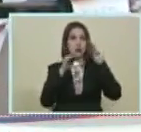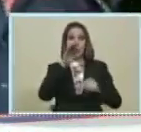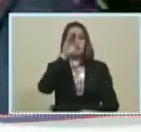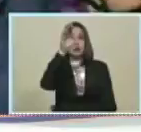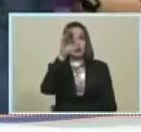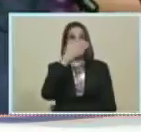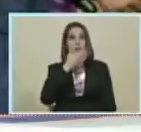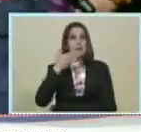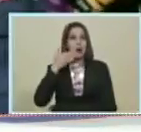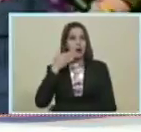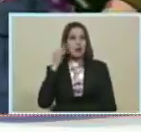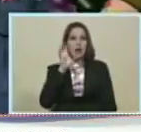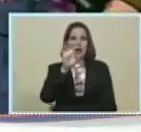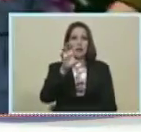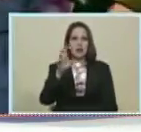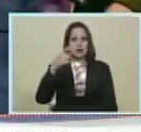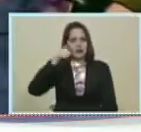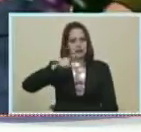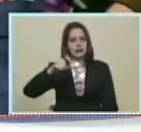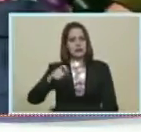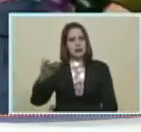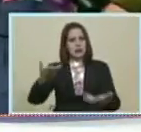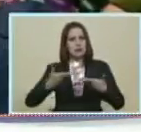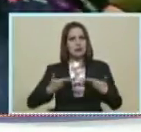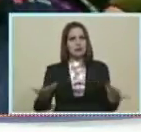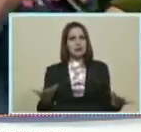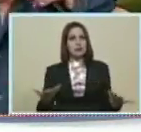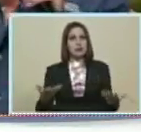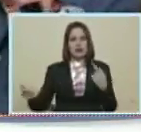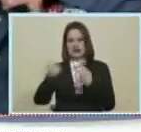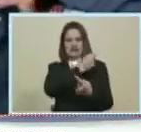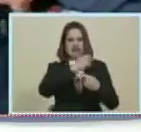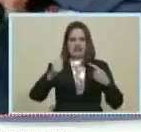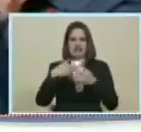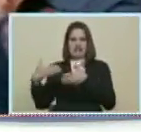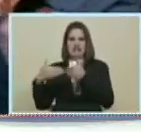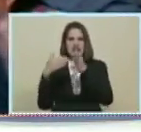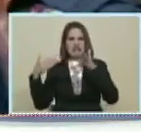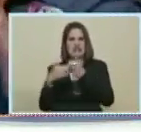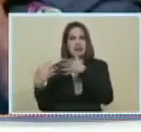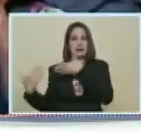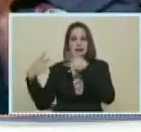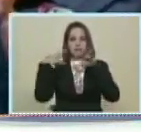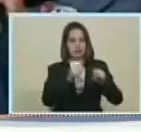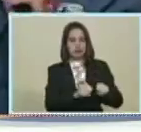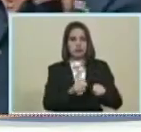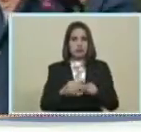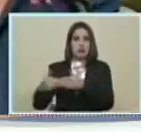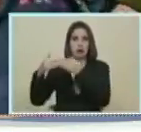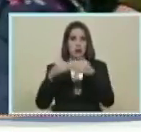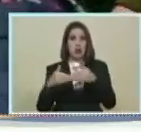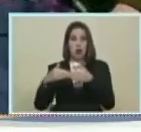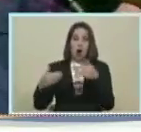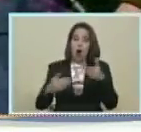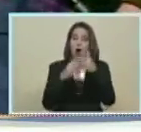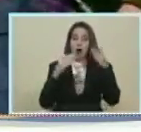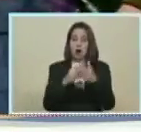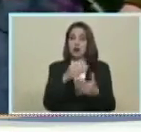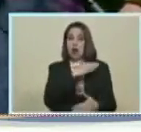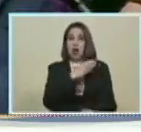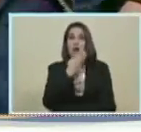futuro De la patria Que nos merecemos La agresión Del imperio Es directamente Contra nuestros jóvenes